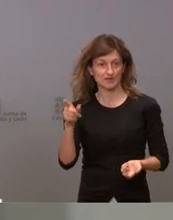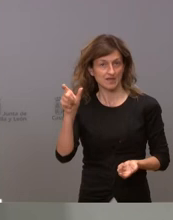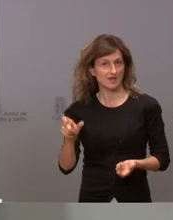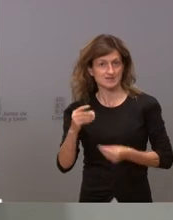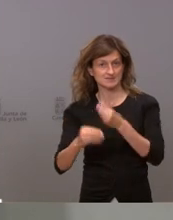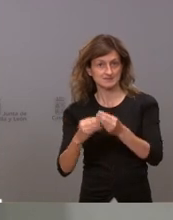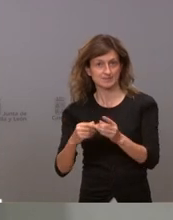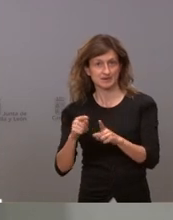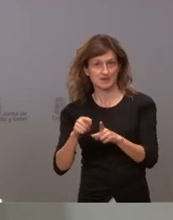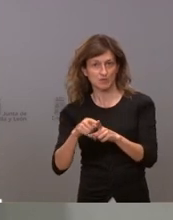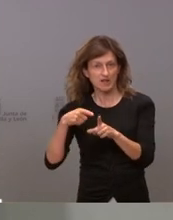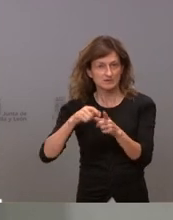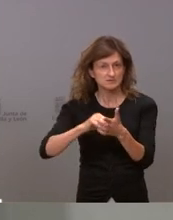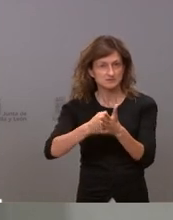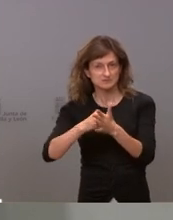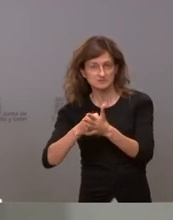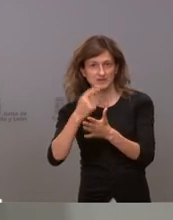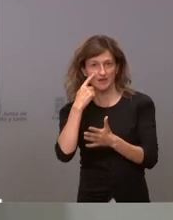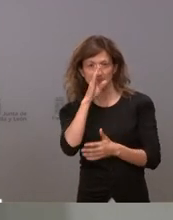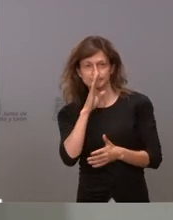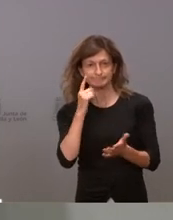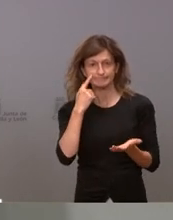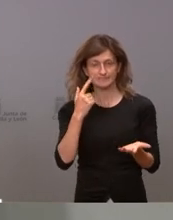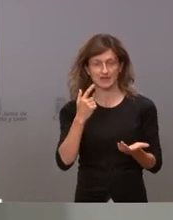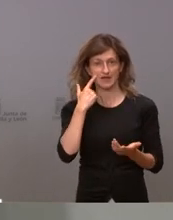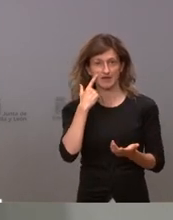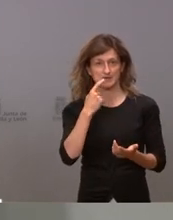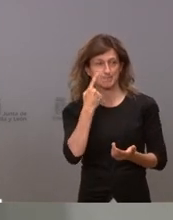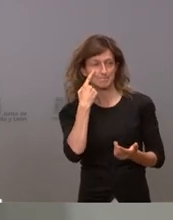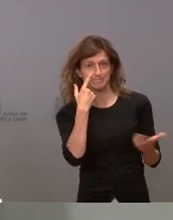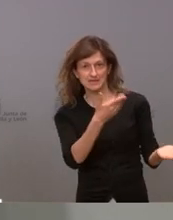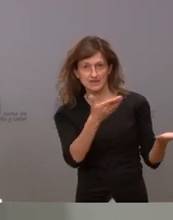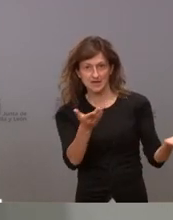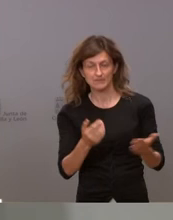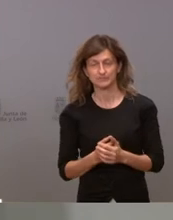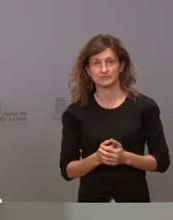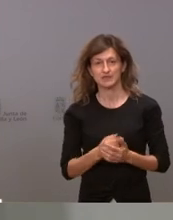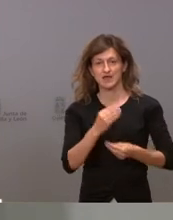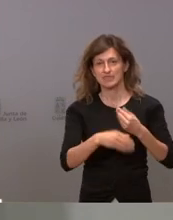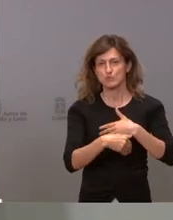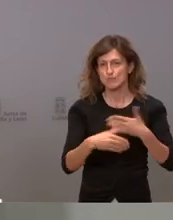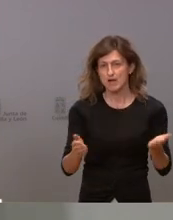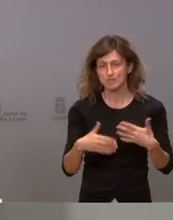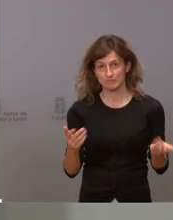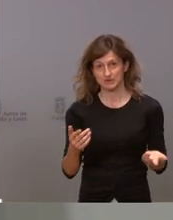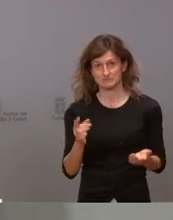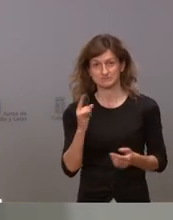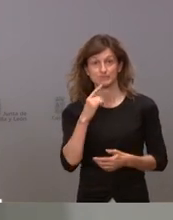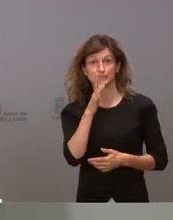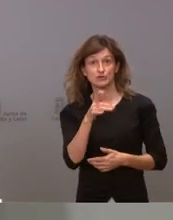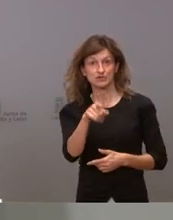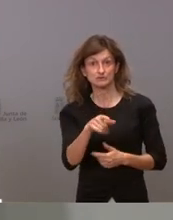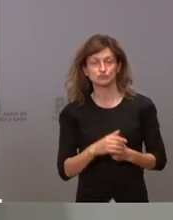está ahí detrás del burladero diciendo mira cómo se torea y qué mal se hace todo pero eso